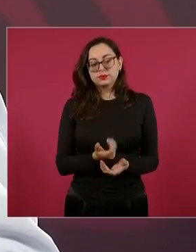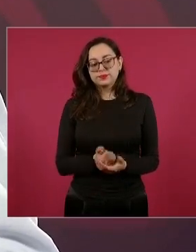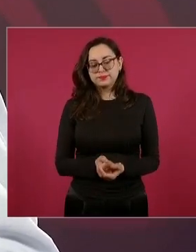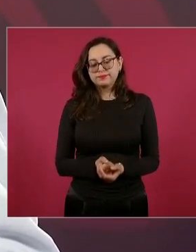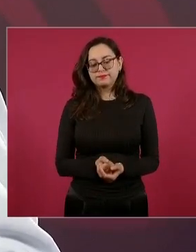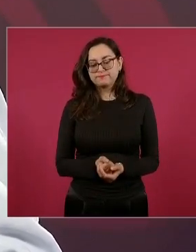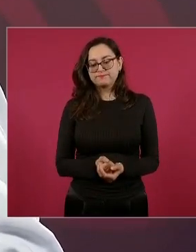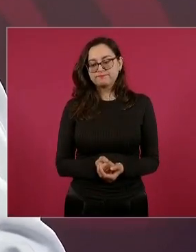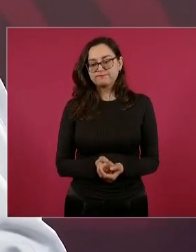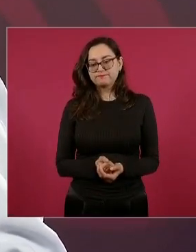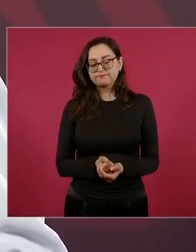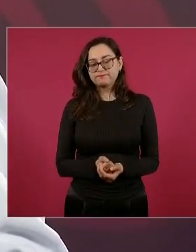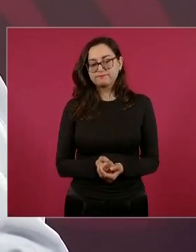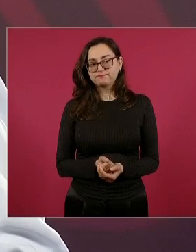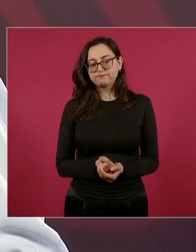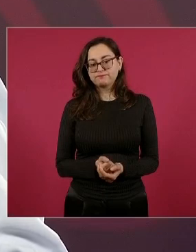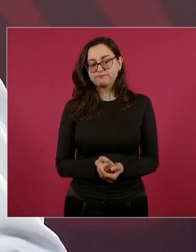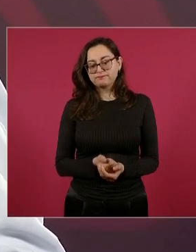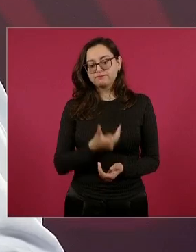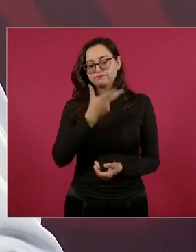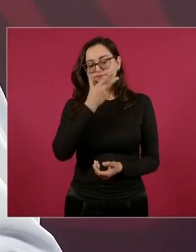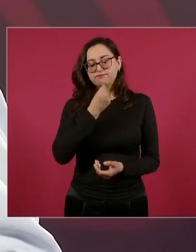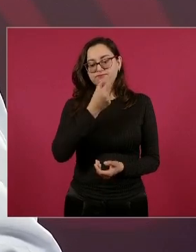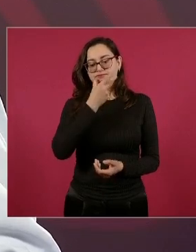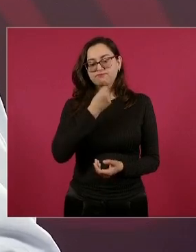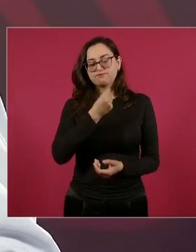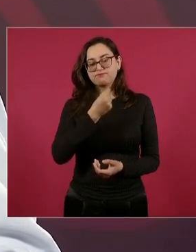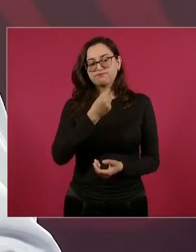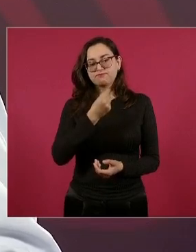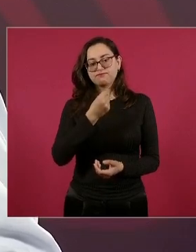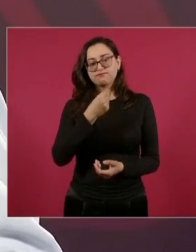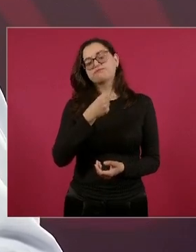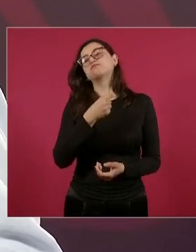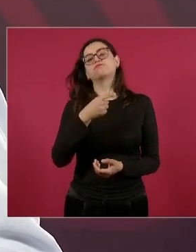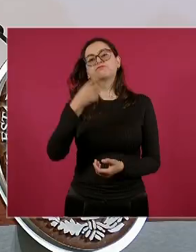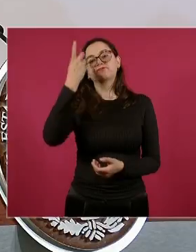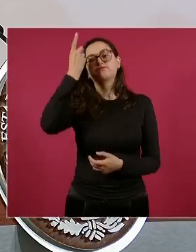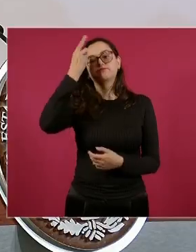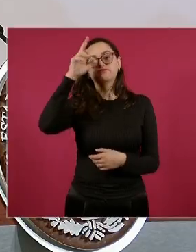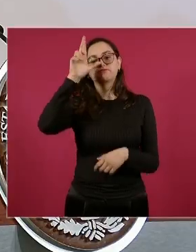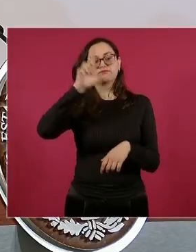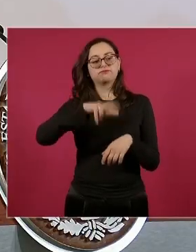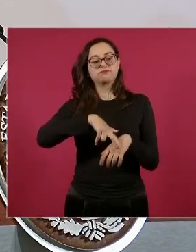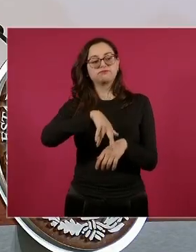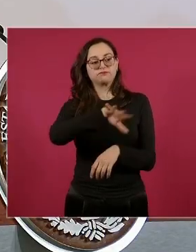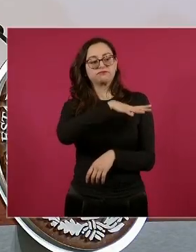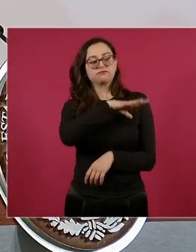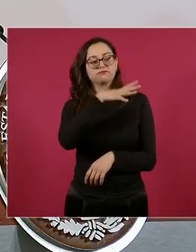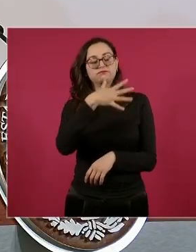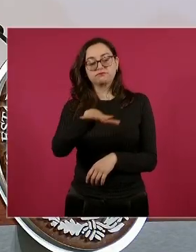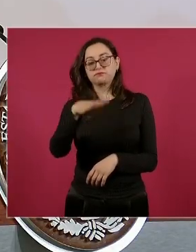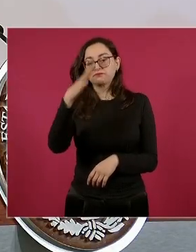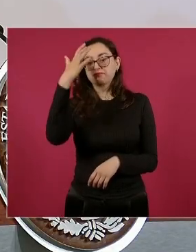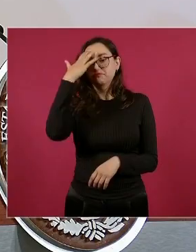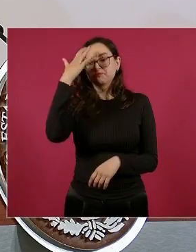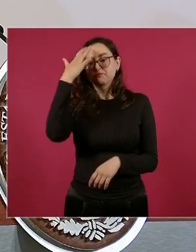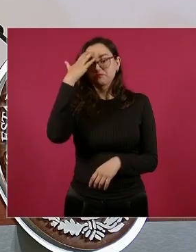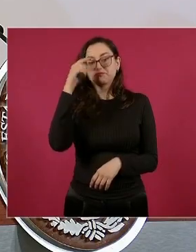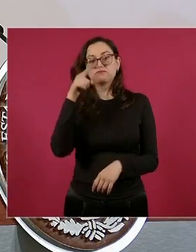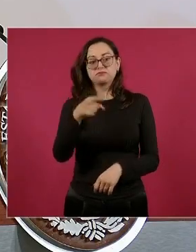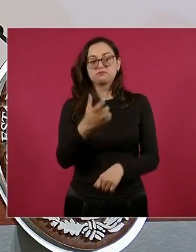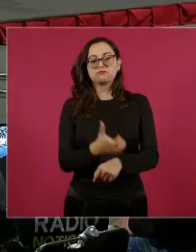este director general, a Milton, y era un buen compañero, muy